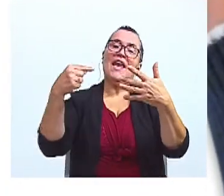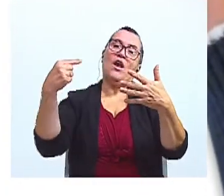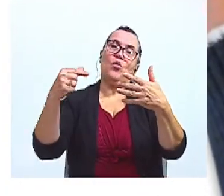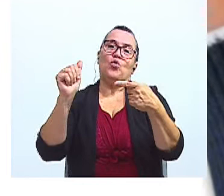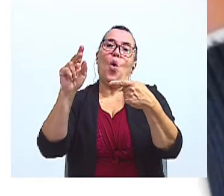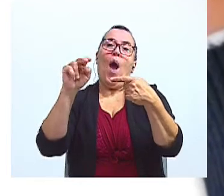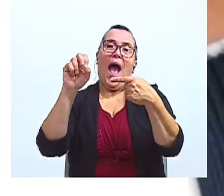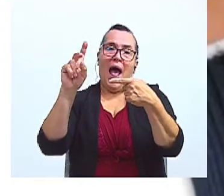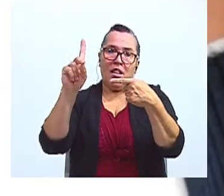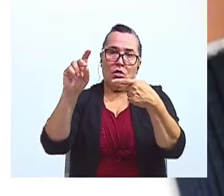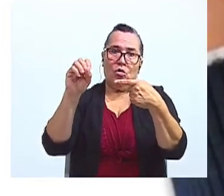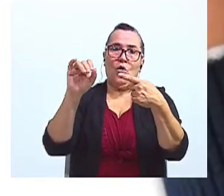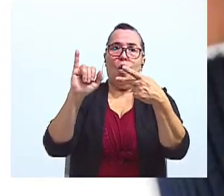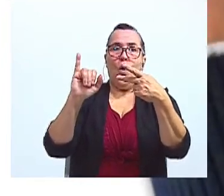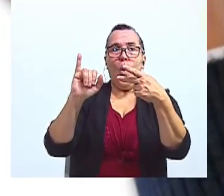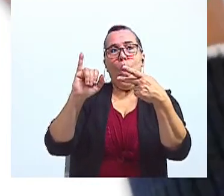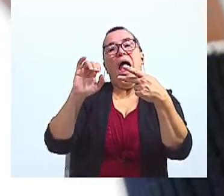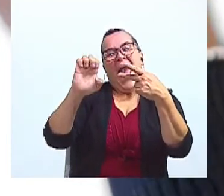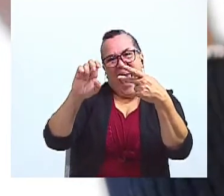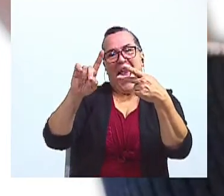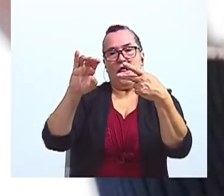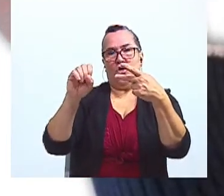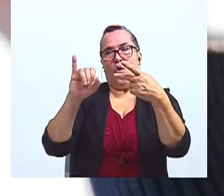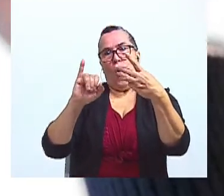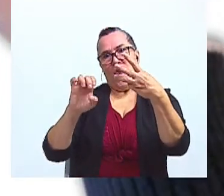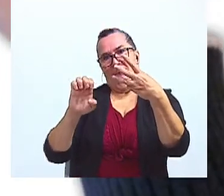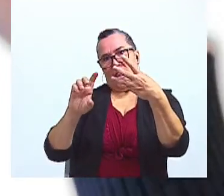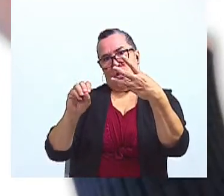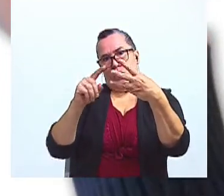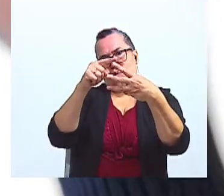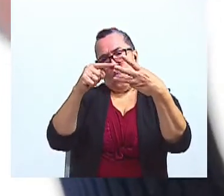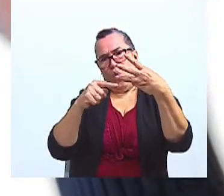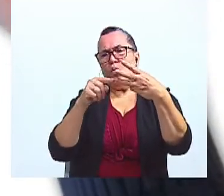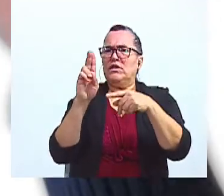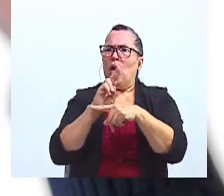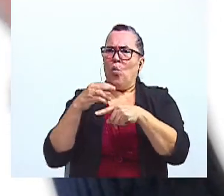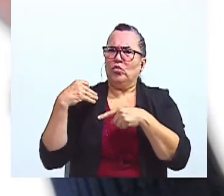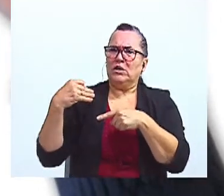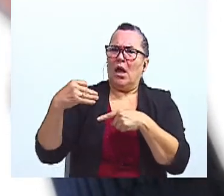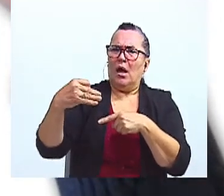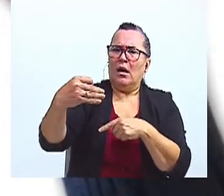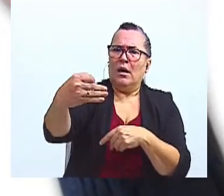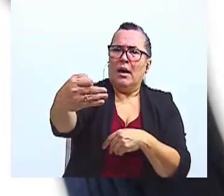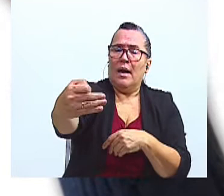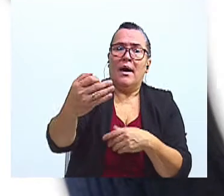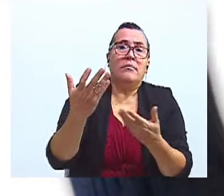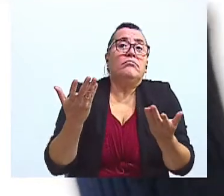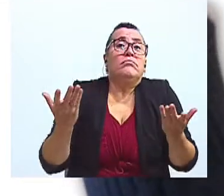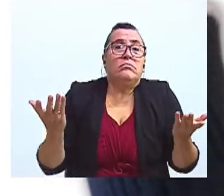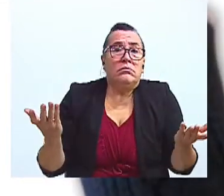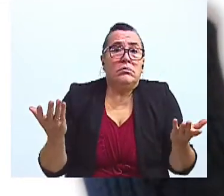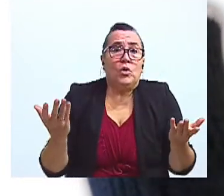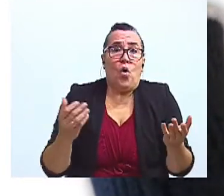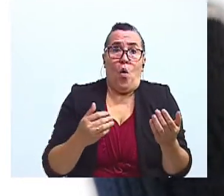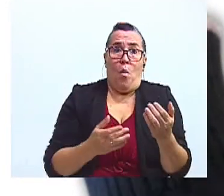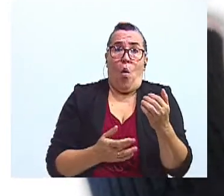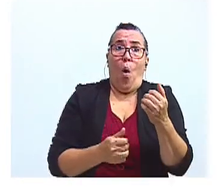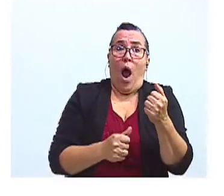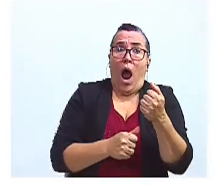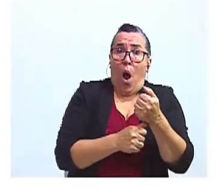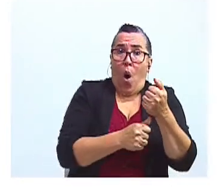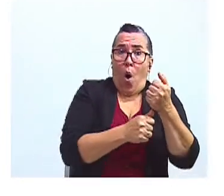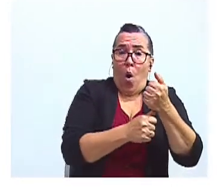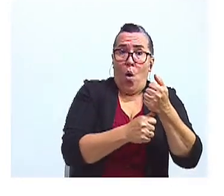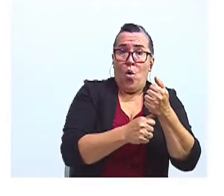Estas formas no personales las usamos en forma cotidiana. Ya sea como auxiliades del verbo,